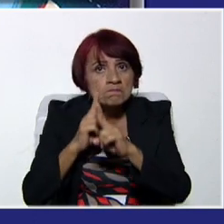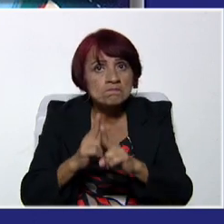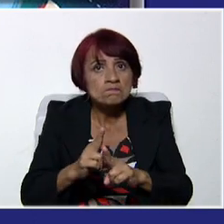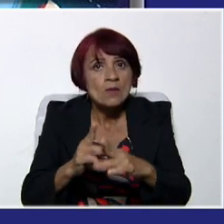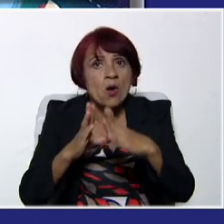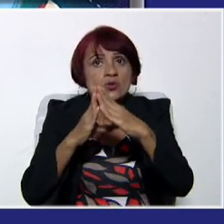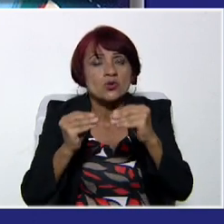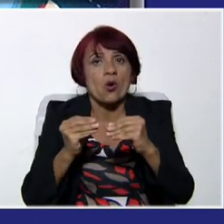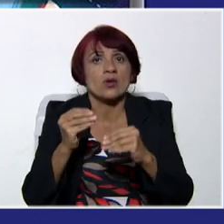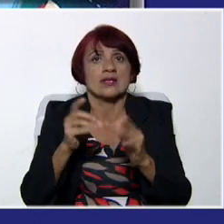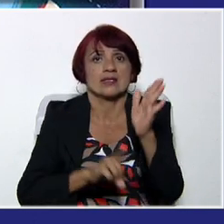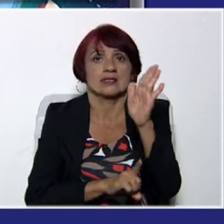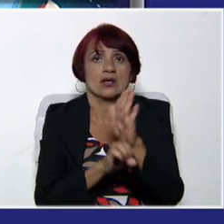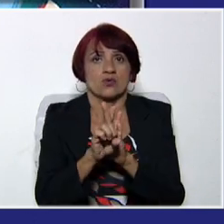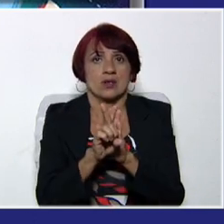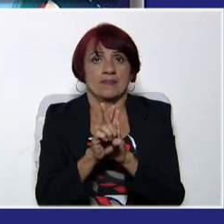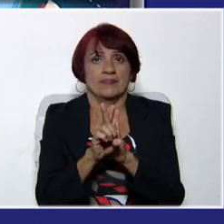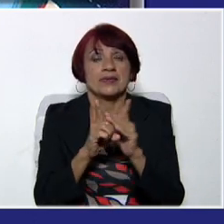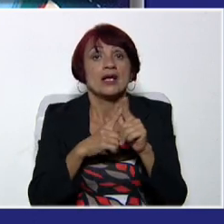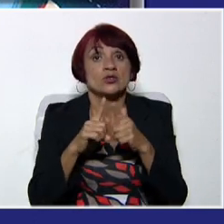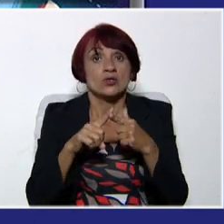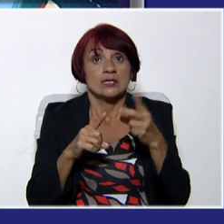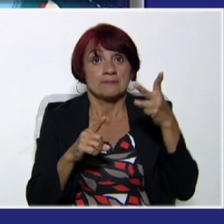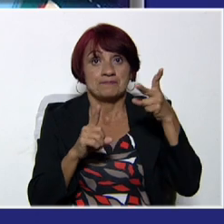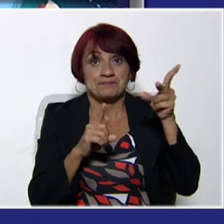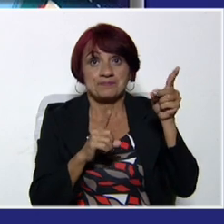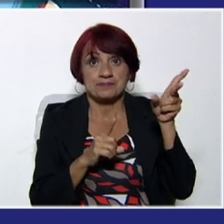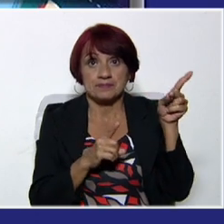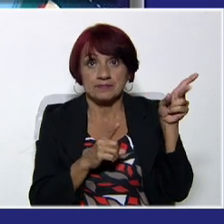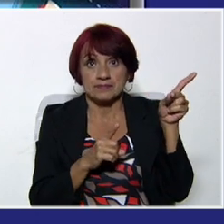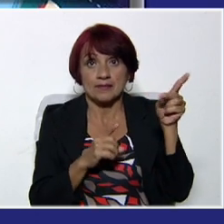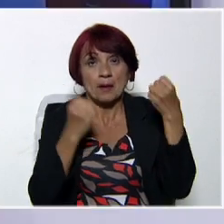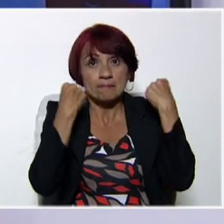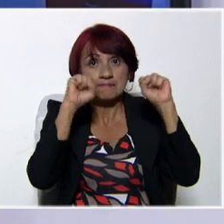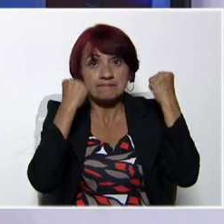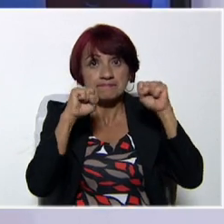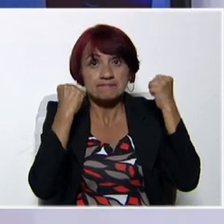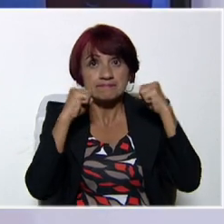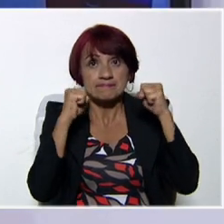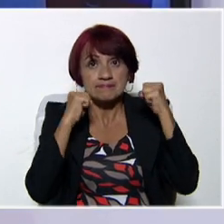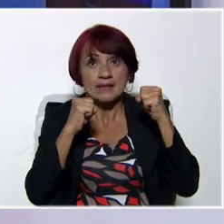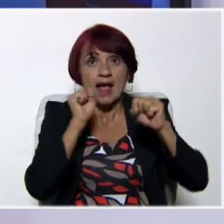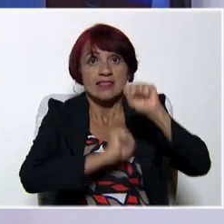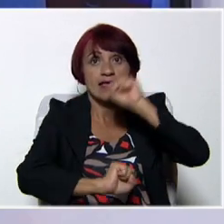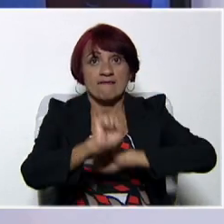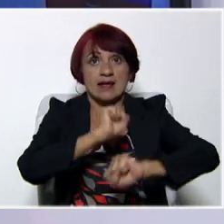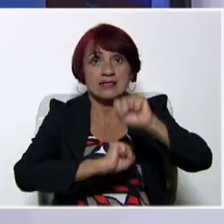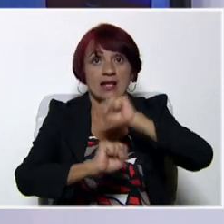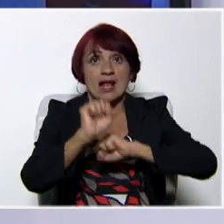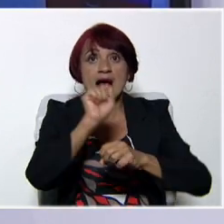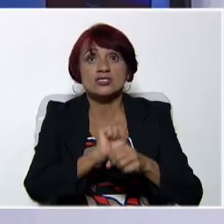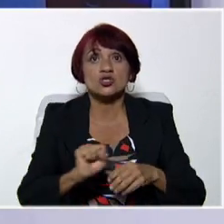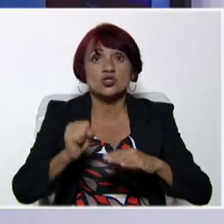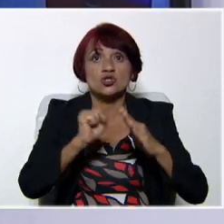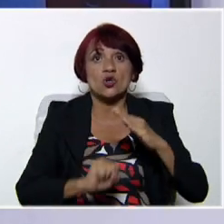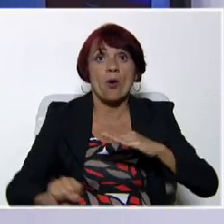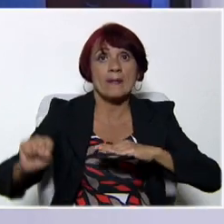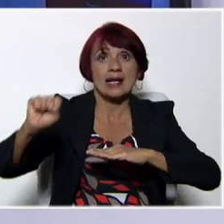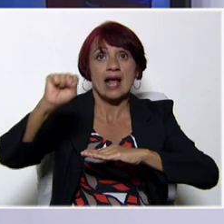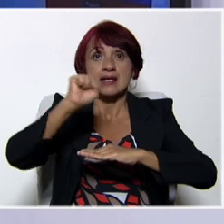debemos aplicar y desarrollar. Segundo, practicando la defensa de la soberanía y la